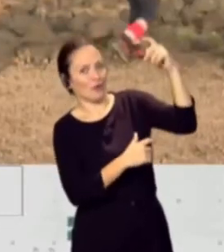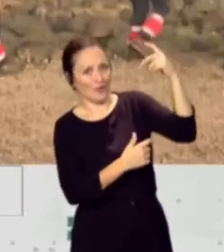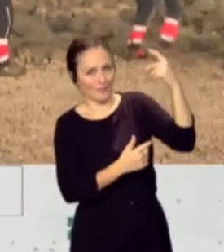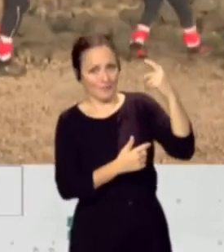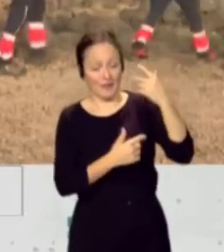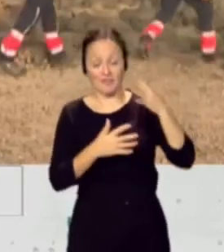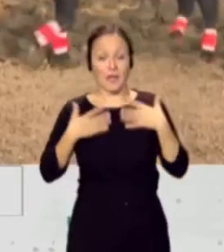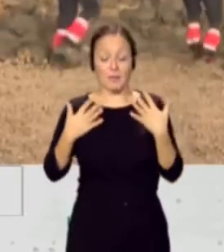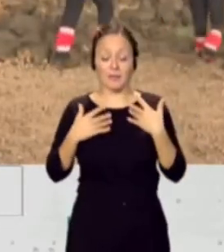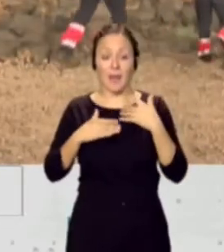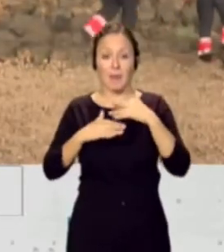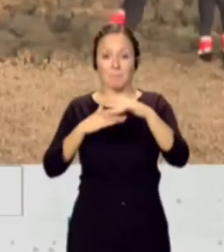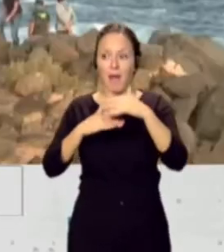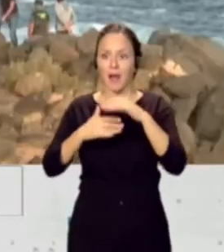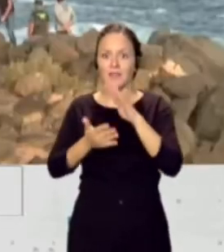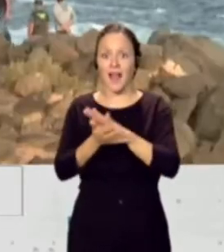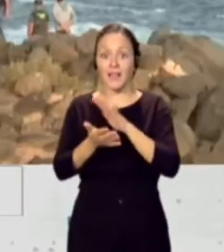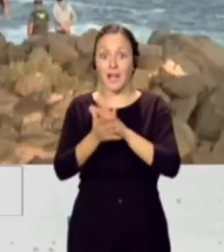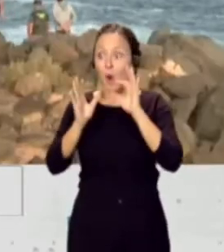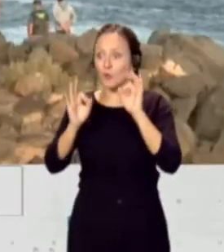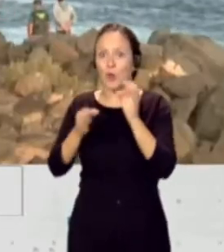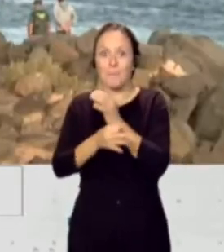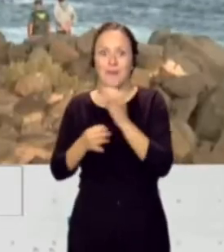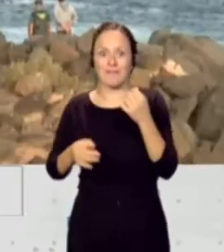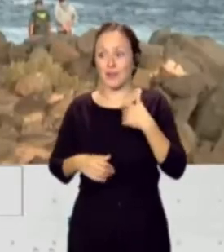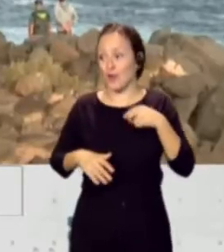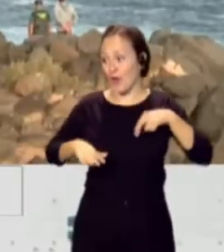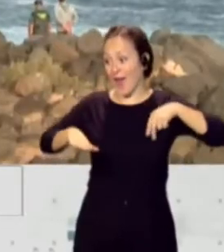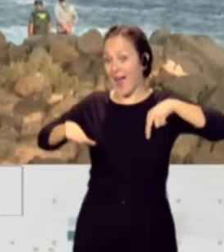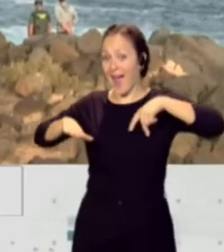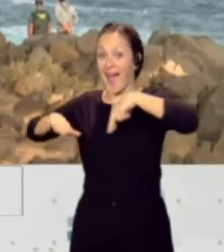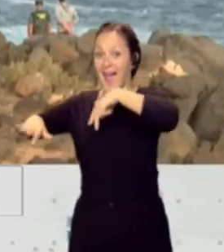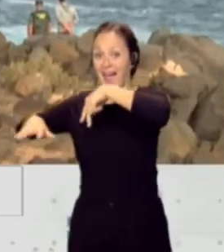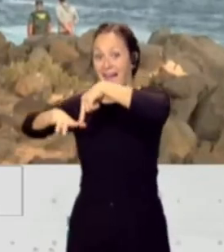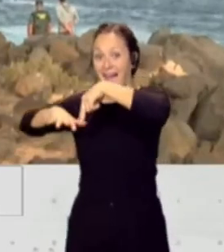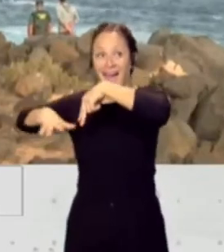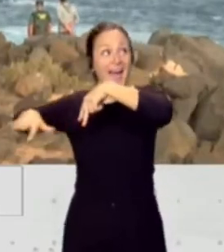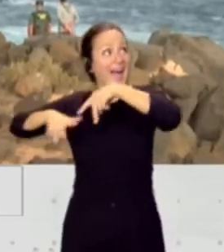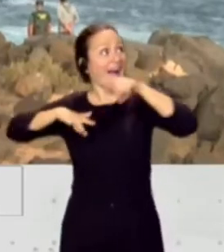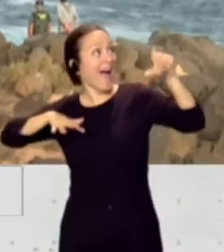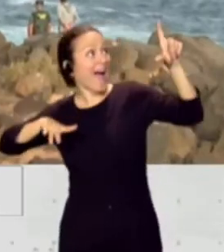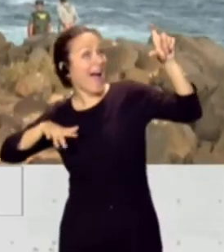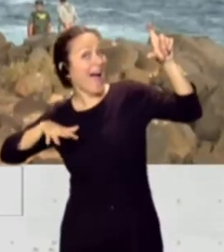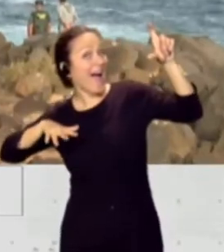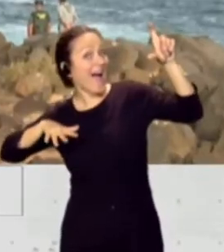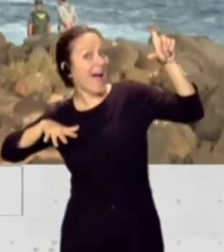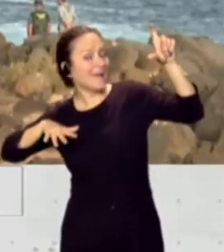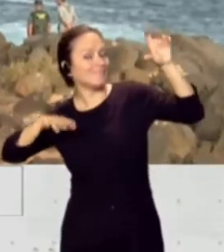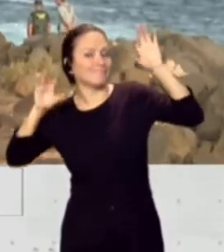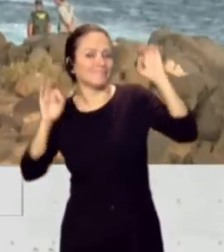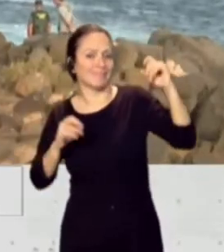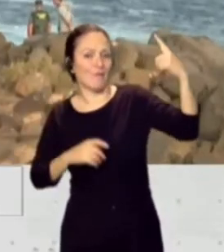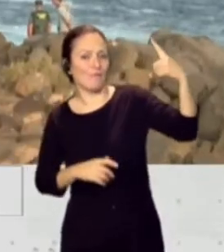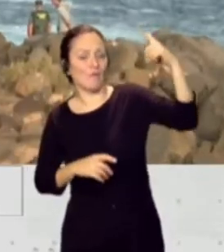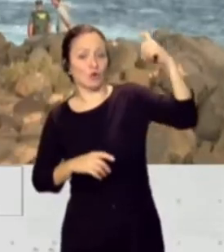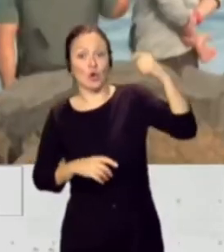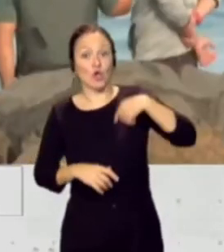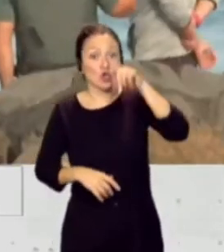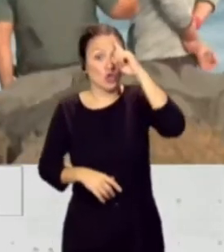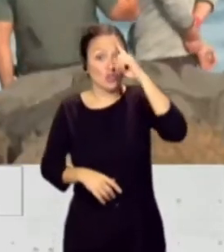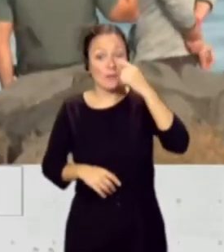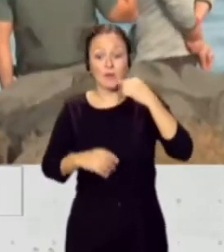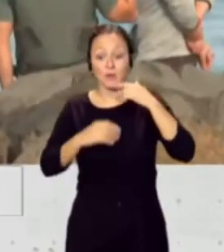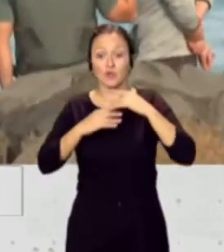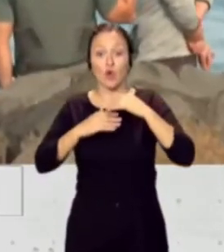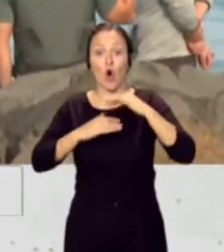el mar queda tranquilo. Uy, ese es el momento donde yo me acerco a la orilla para sacarme la foto. Desconocen que las olas vienen por